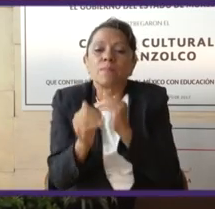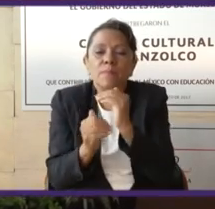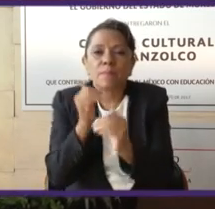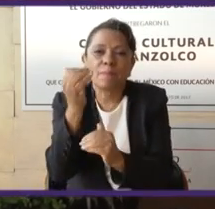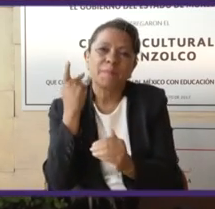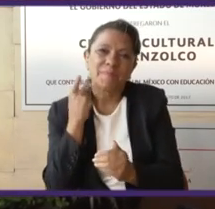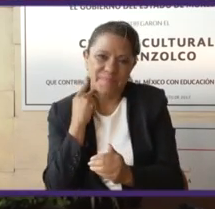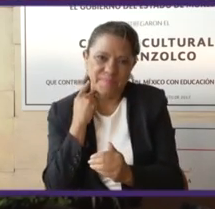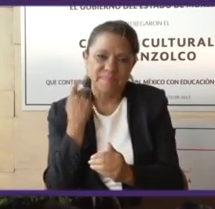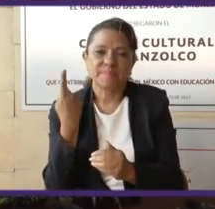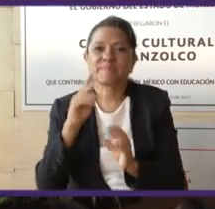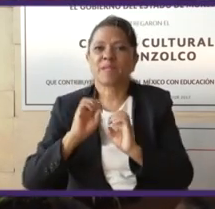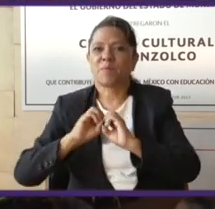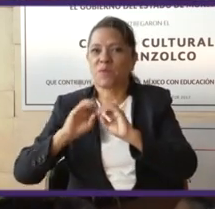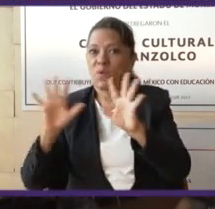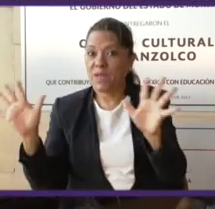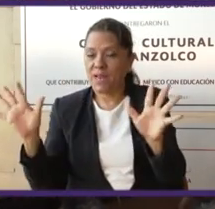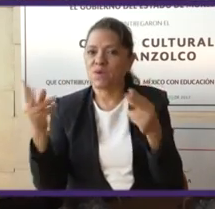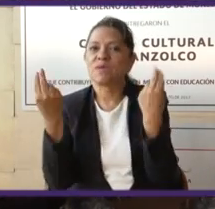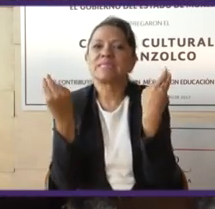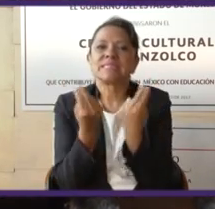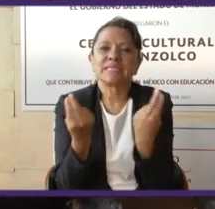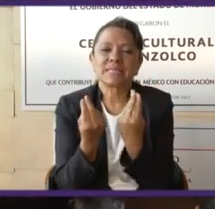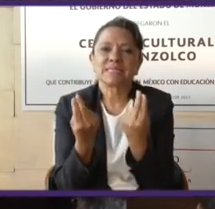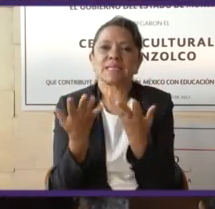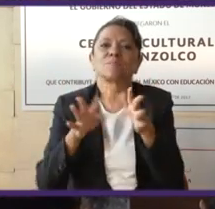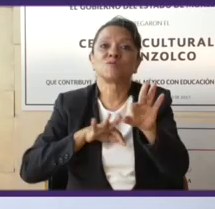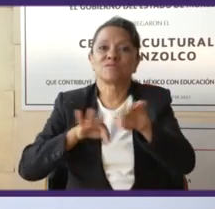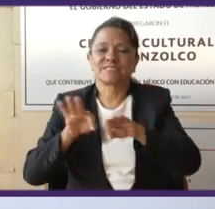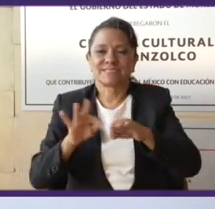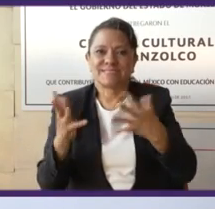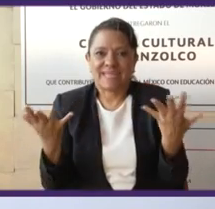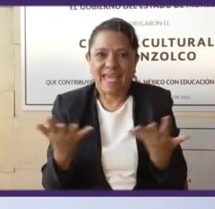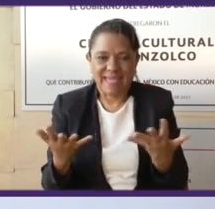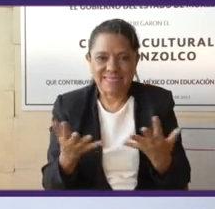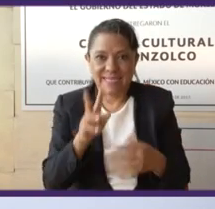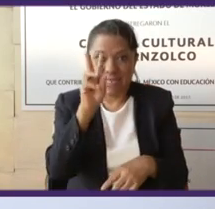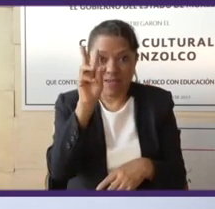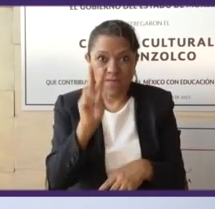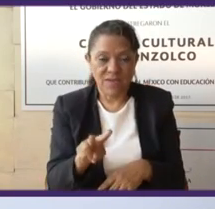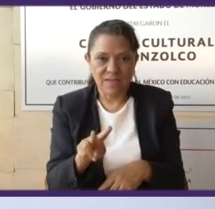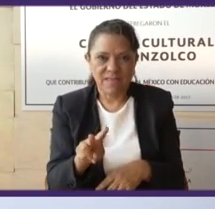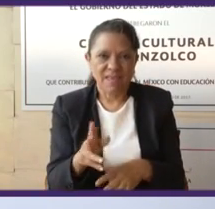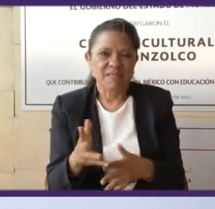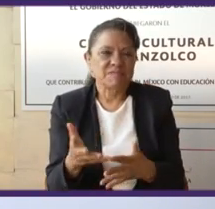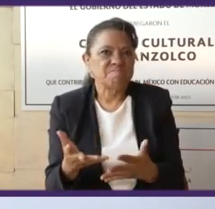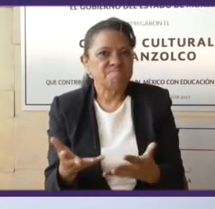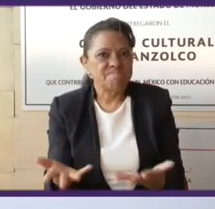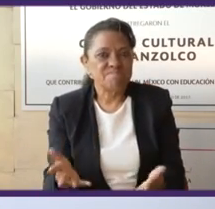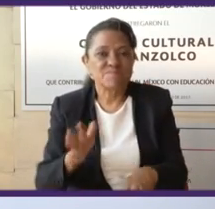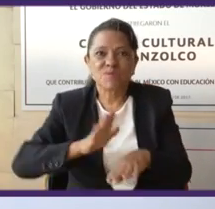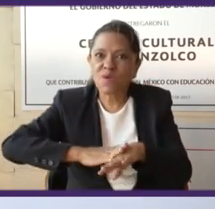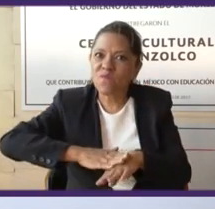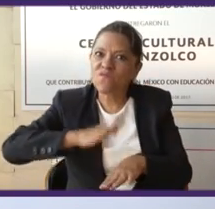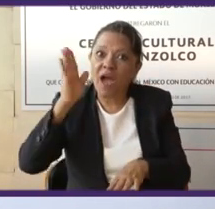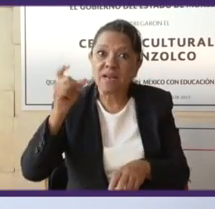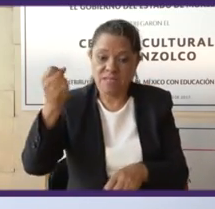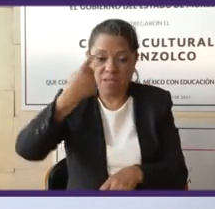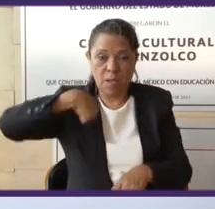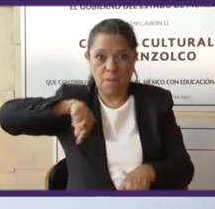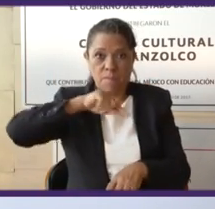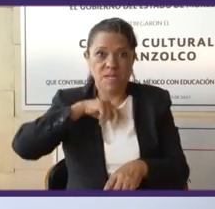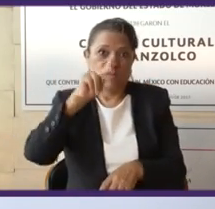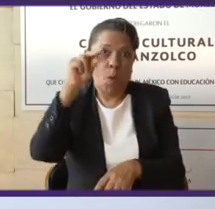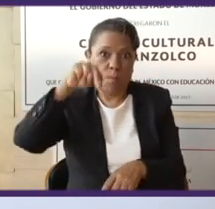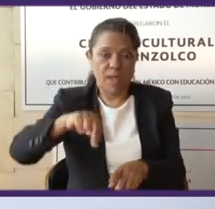Y claro, requerimos de ejercer una alta dosis de autocrítica nosotros, porque hemos